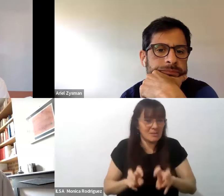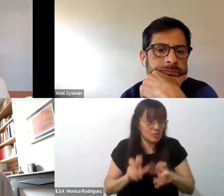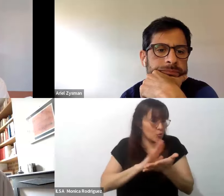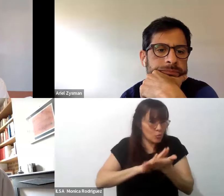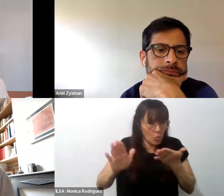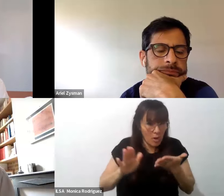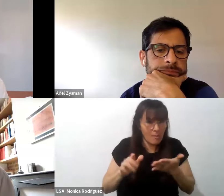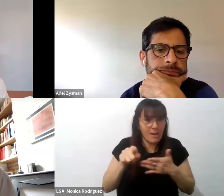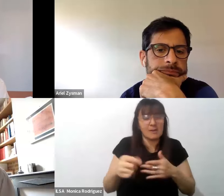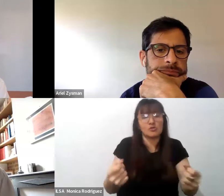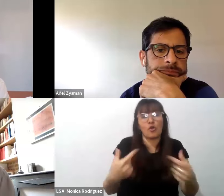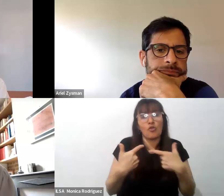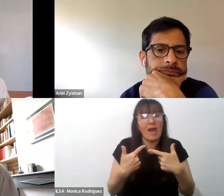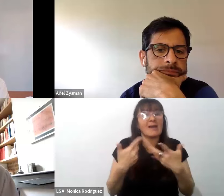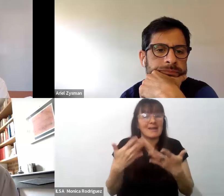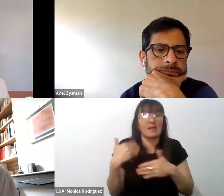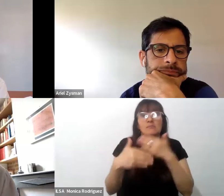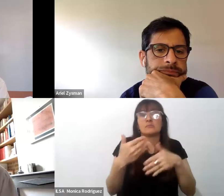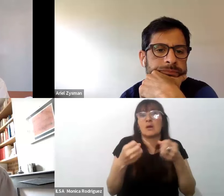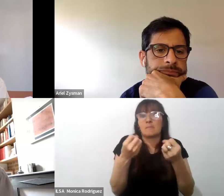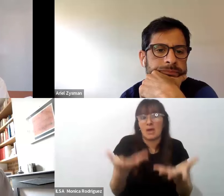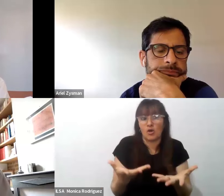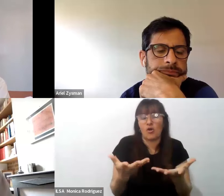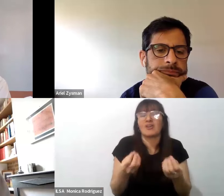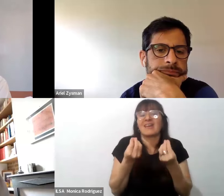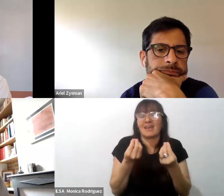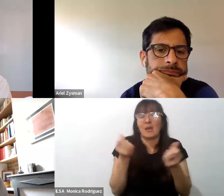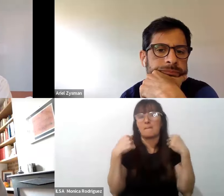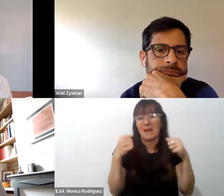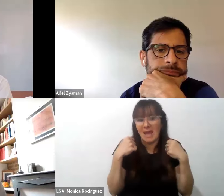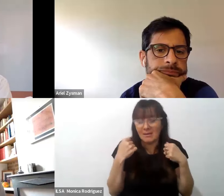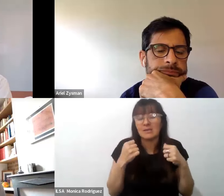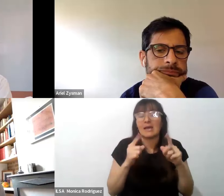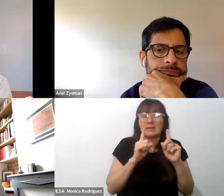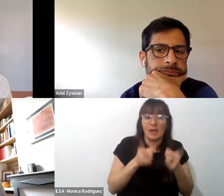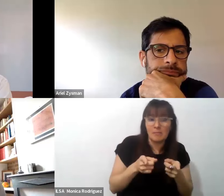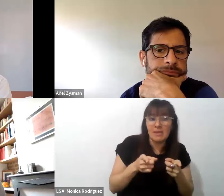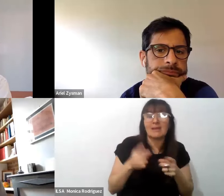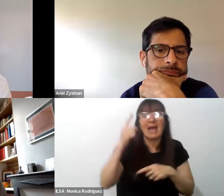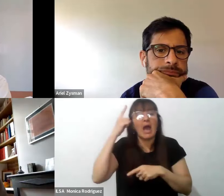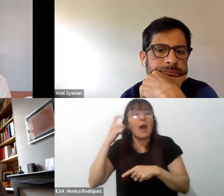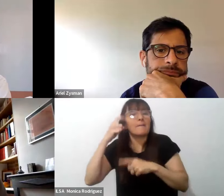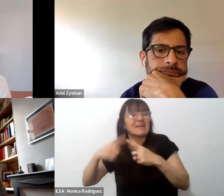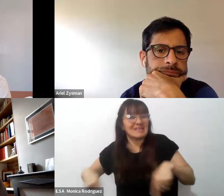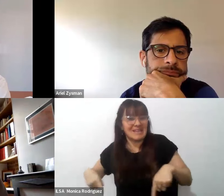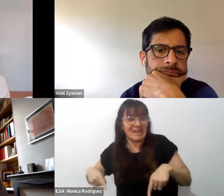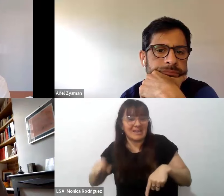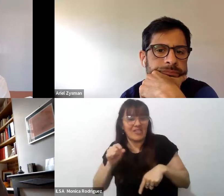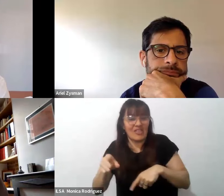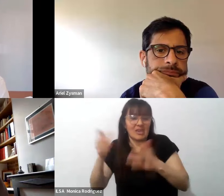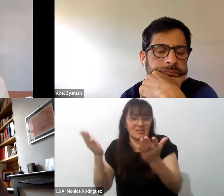una mejora tanto de la práctica y sobre todo de los aprendizajes de los alumnos